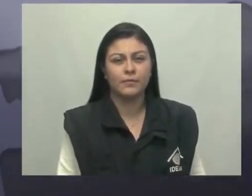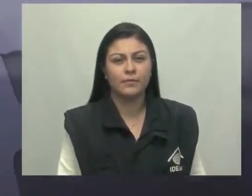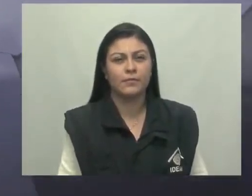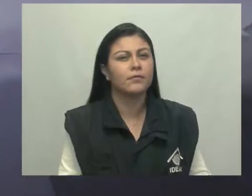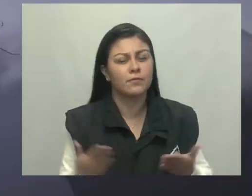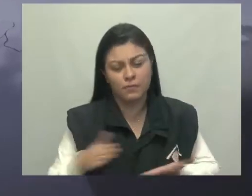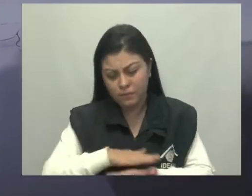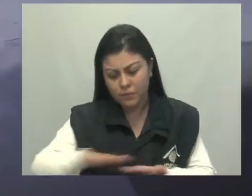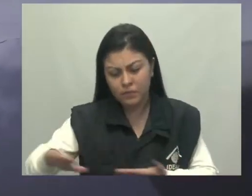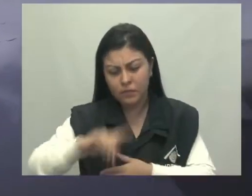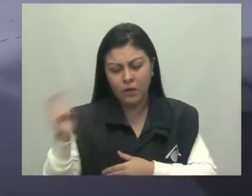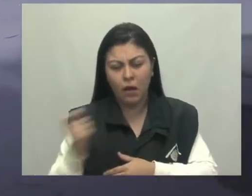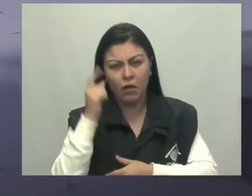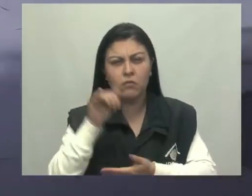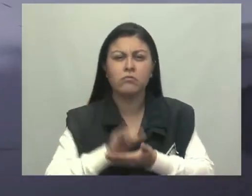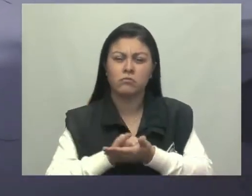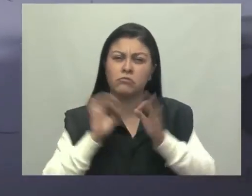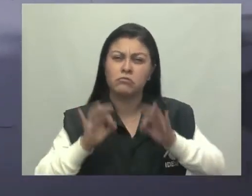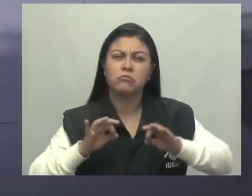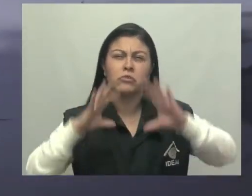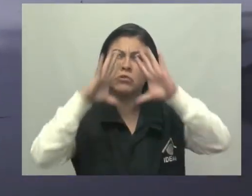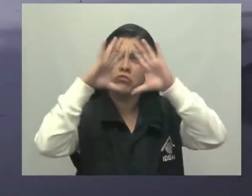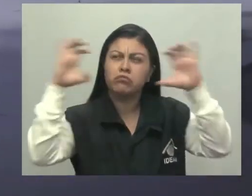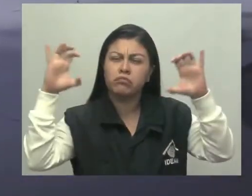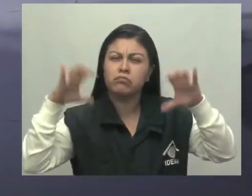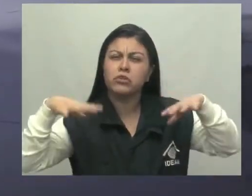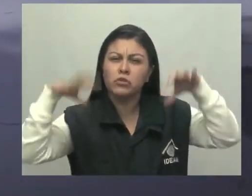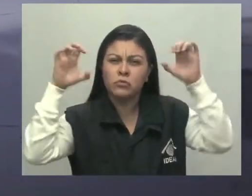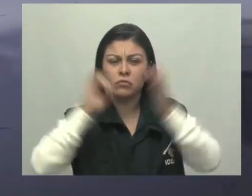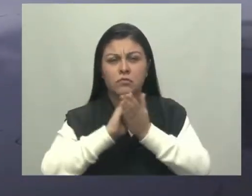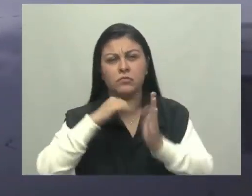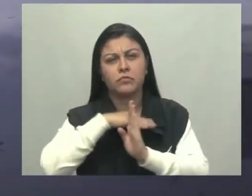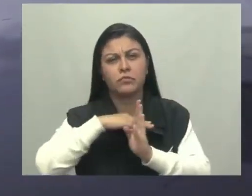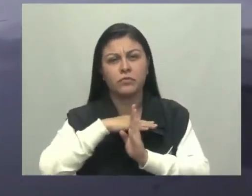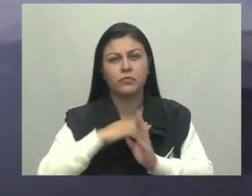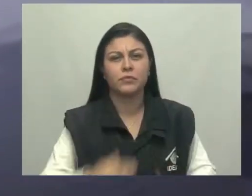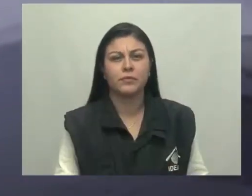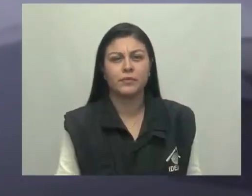En los llanos orientales se espera tiempo seco con cielo parcialmente nublado.